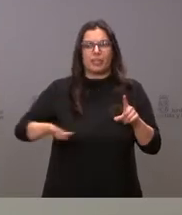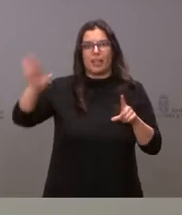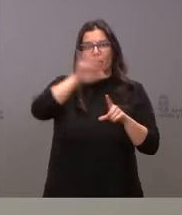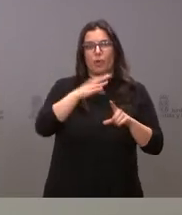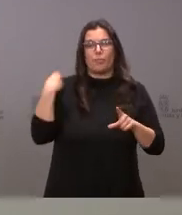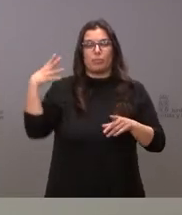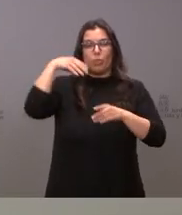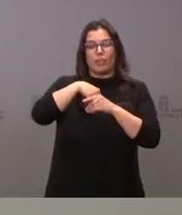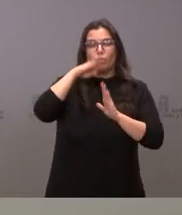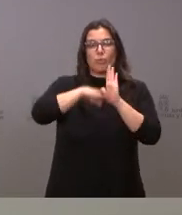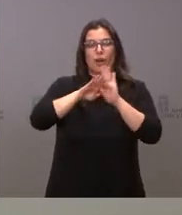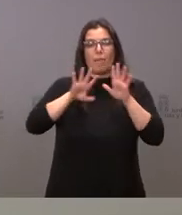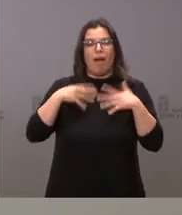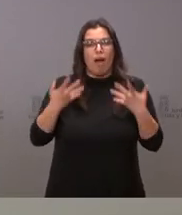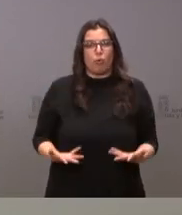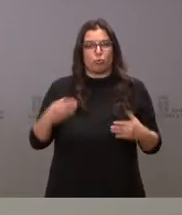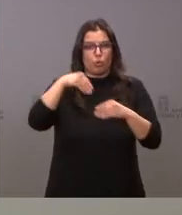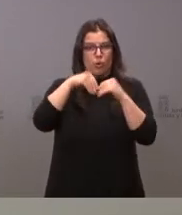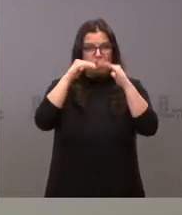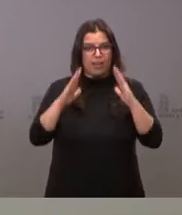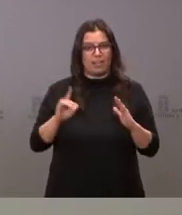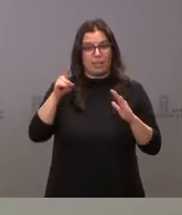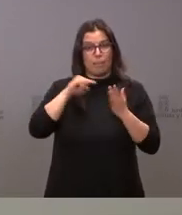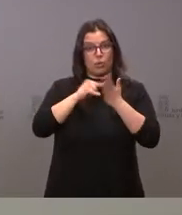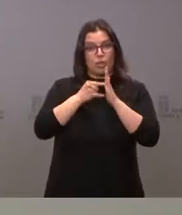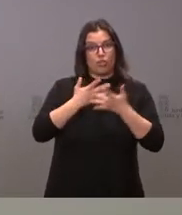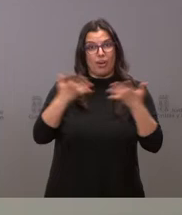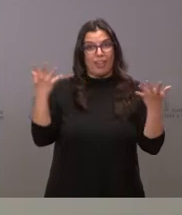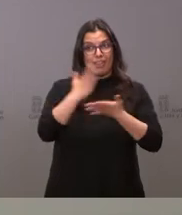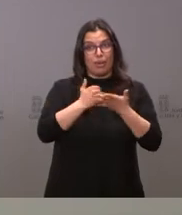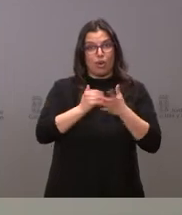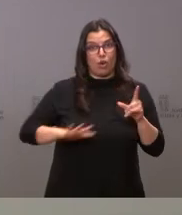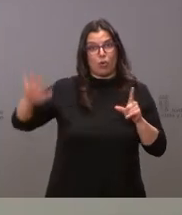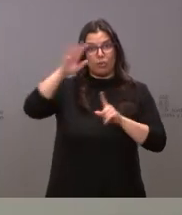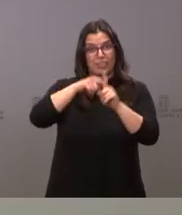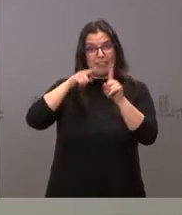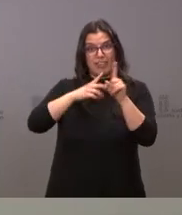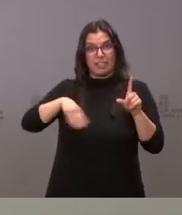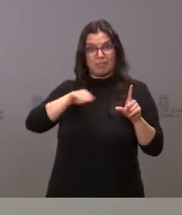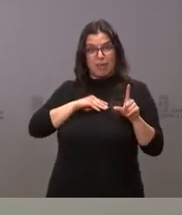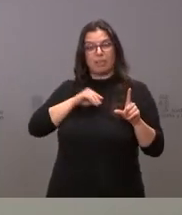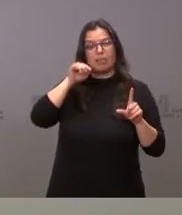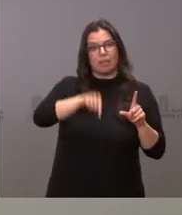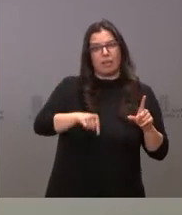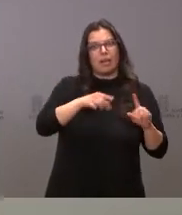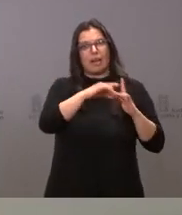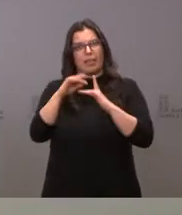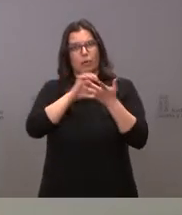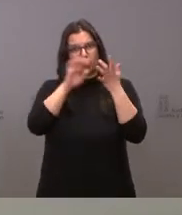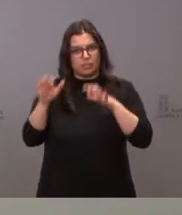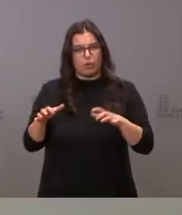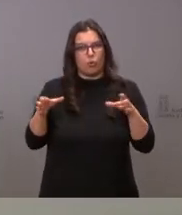Estamos hablando de un proyecto que lidera la Junta de Castilla y León, que es referencia en el conjunto nacional. Castilla y León también es un